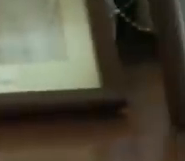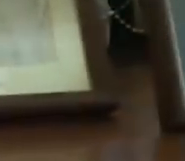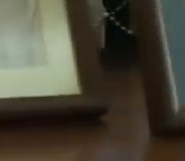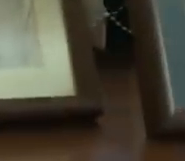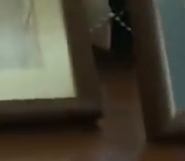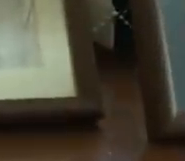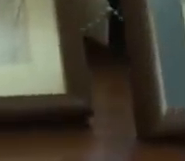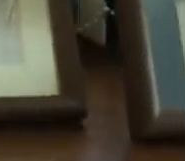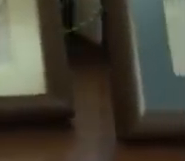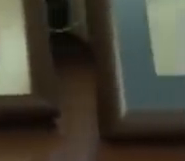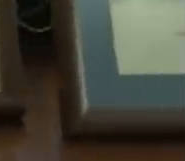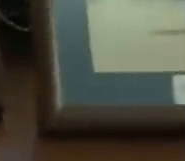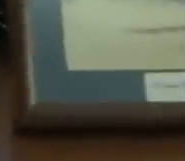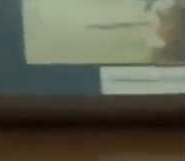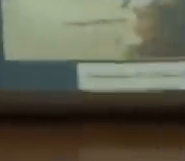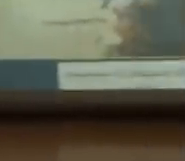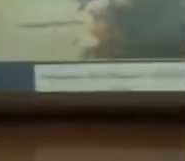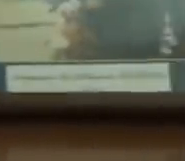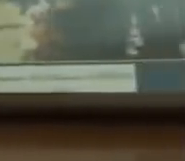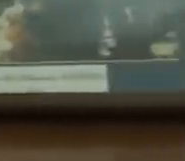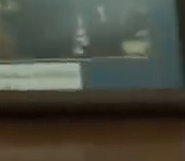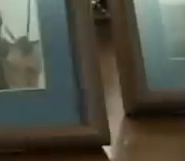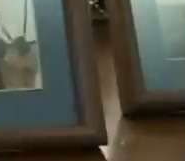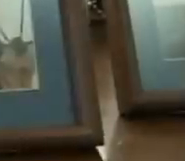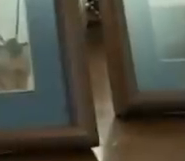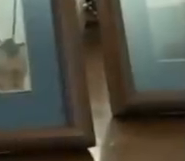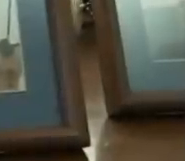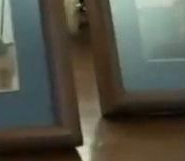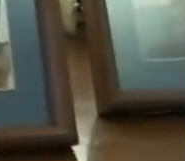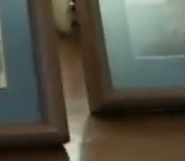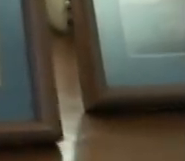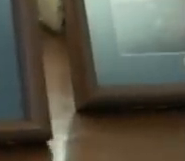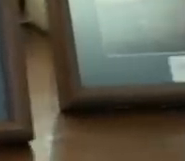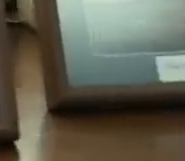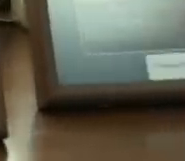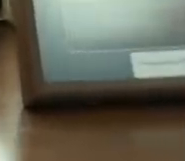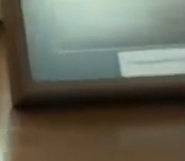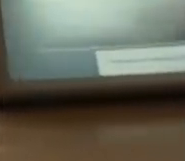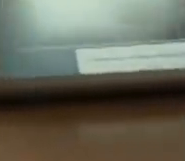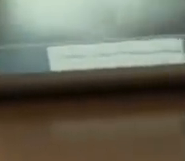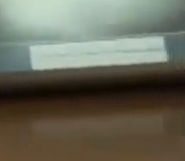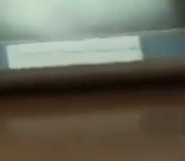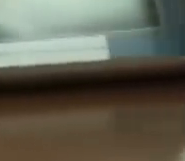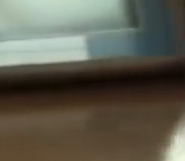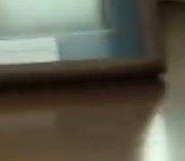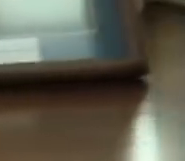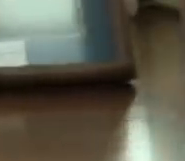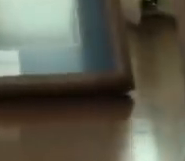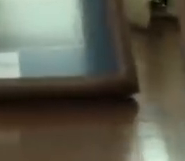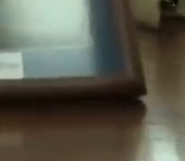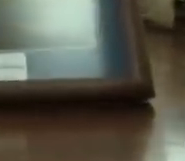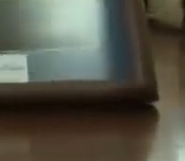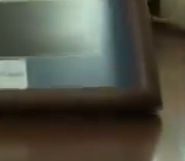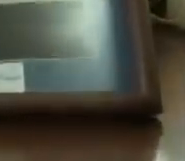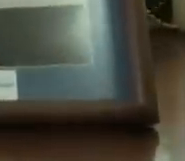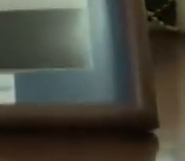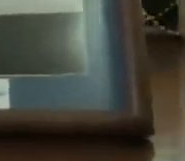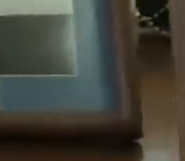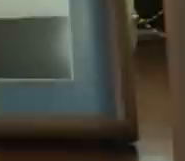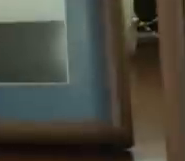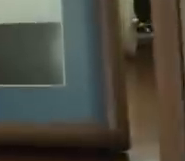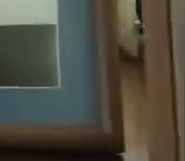Petapa, los hostales Parque Acuático Xocomil, Parque de Diversiones Xetulul, así como la remodelación del Centro de